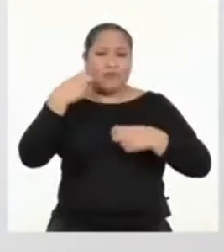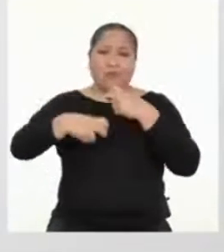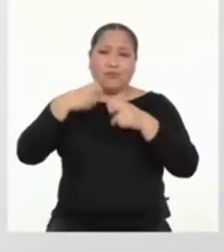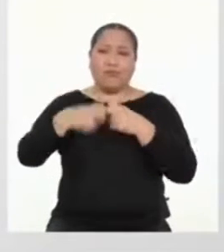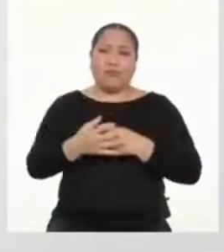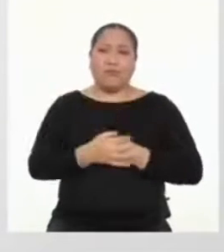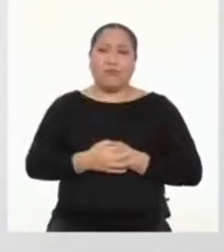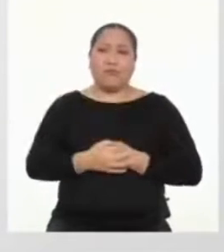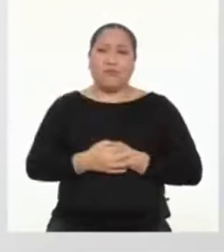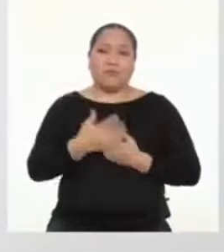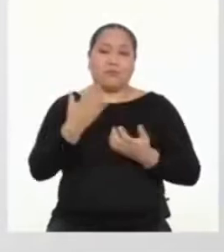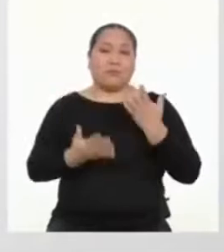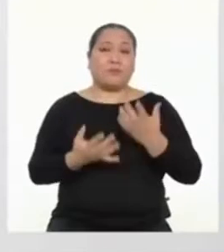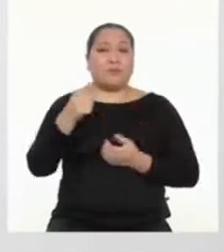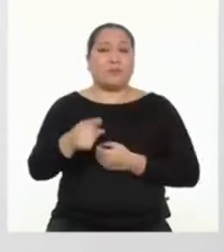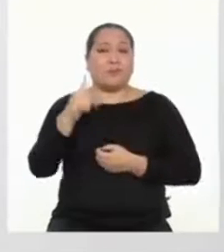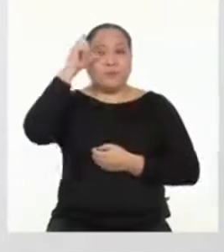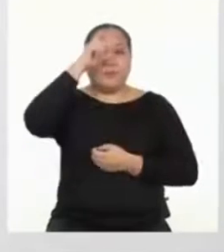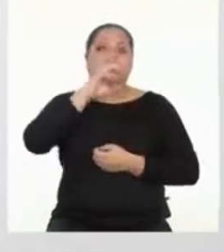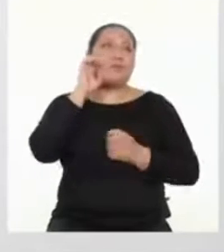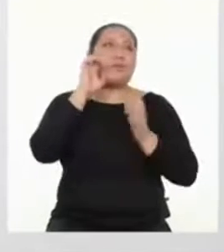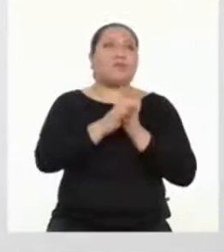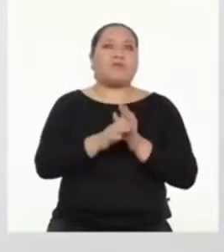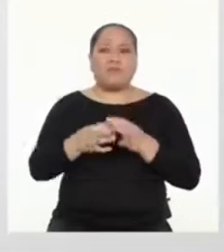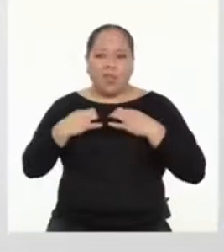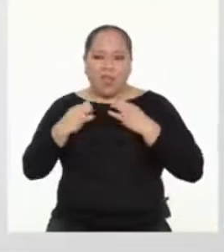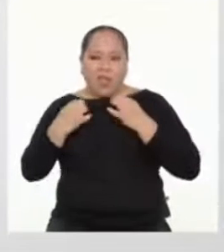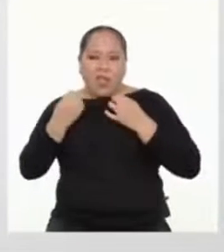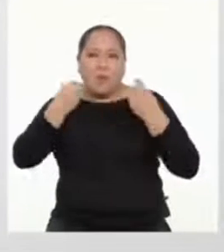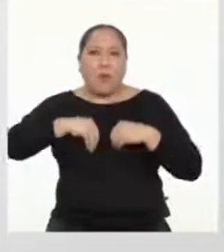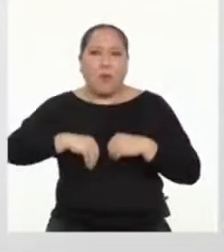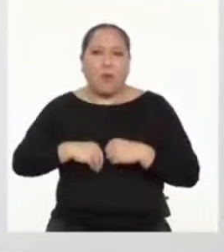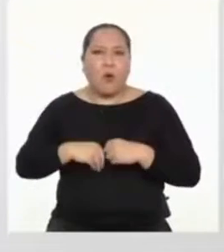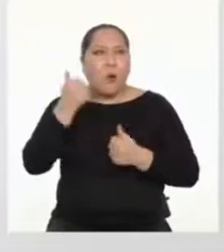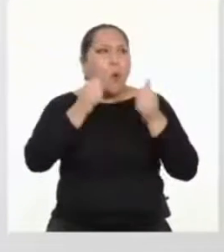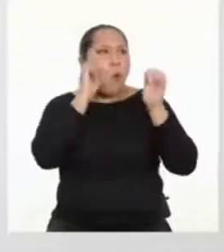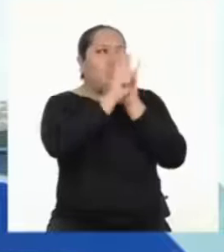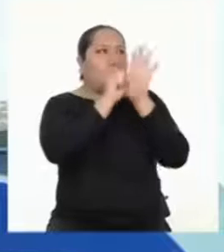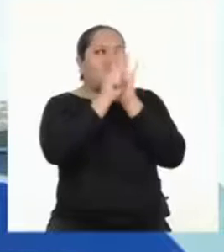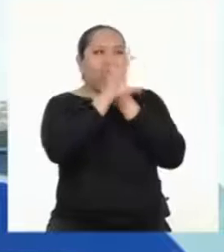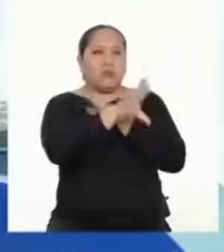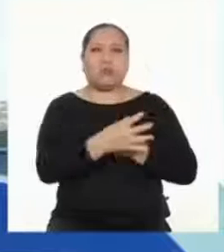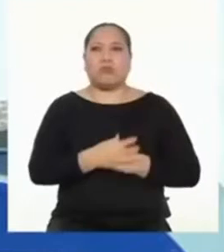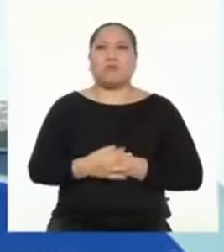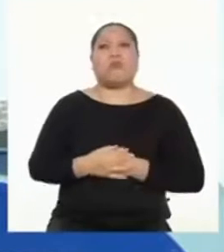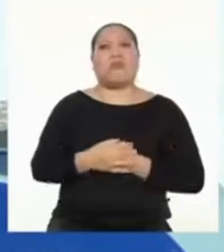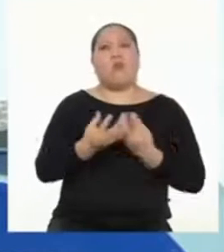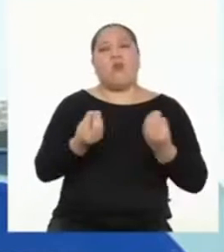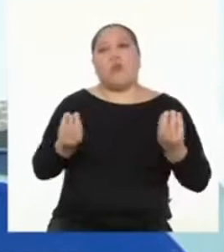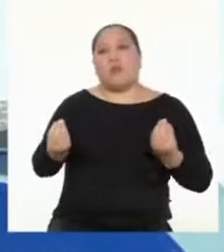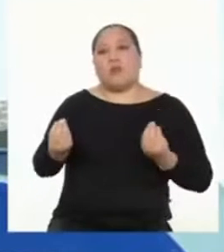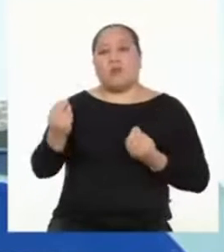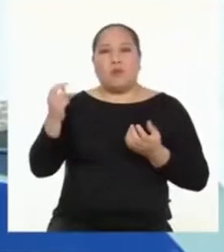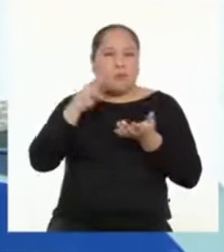Pueden ser tan insignificantes como ¿qué me pongo? o ¿qué película veo? O muchos más